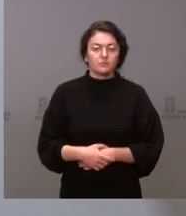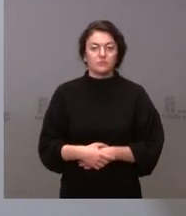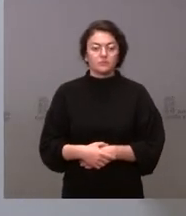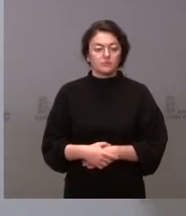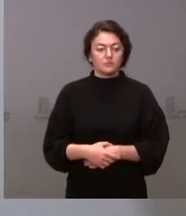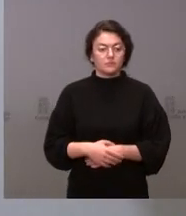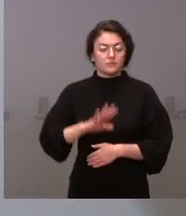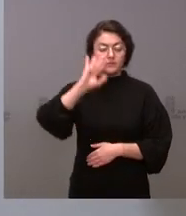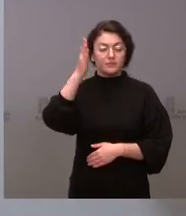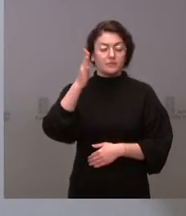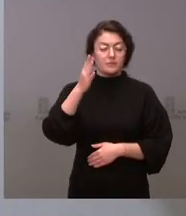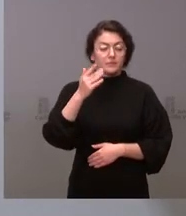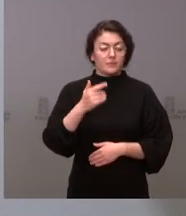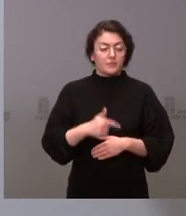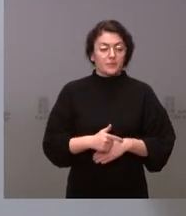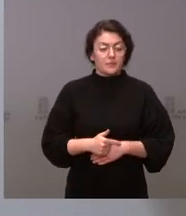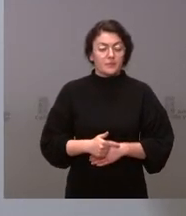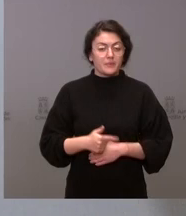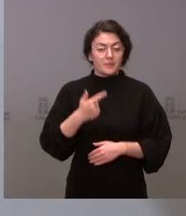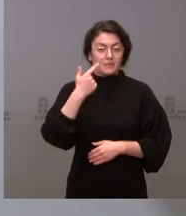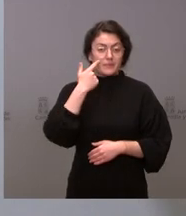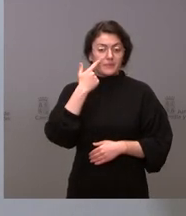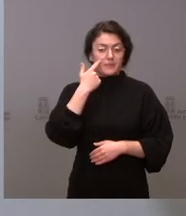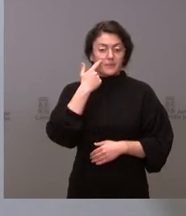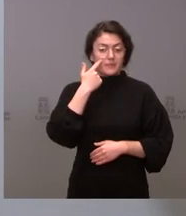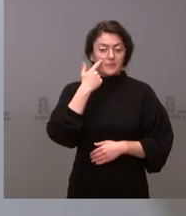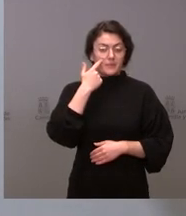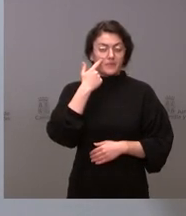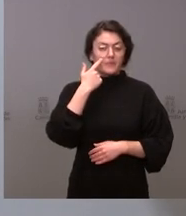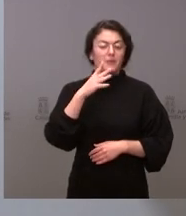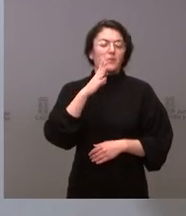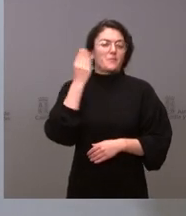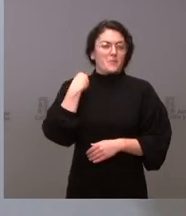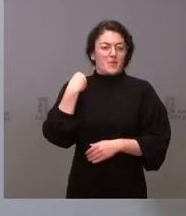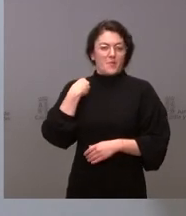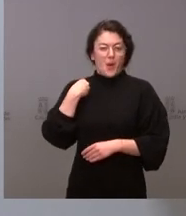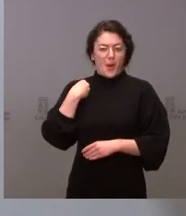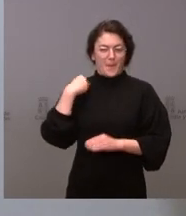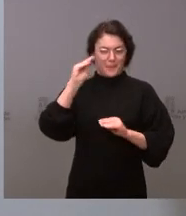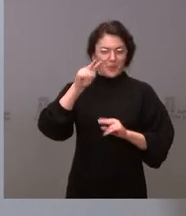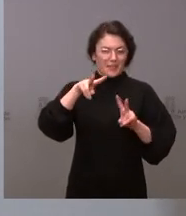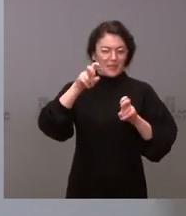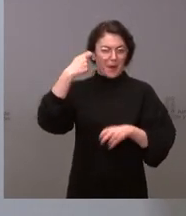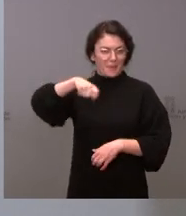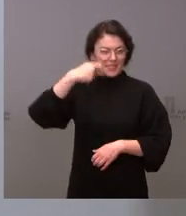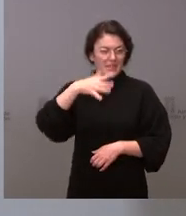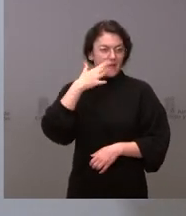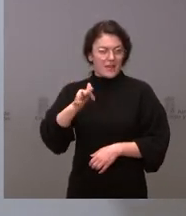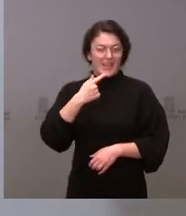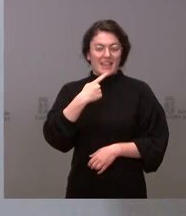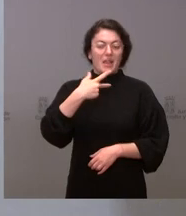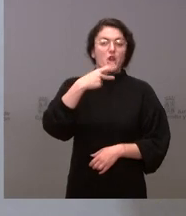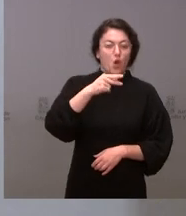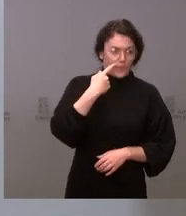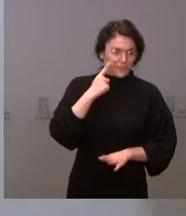hola si quizás porque nuestra paisana se le ha quedado un poco corto el no por abundar en esa cuestión el no de las elecciones francesas se lo planteo de otra